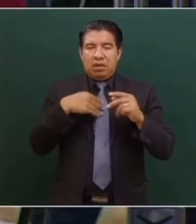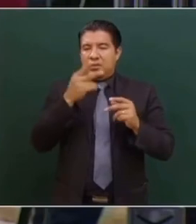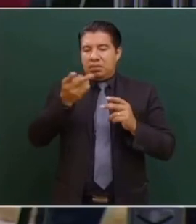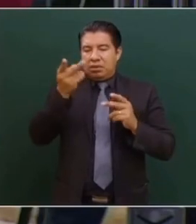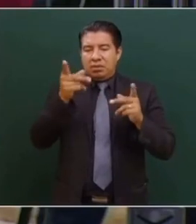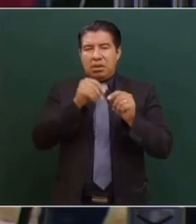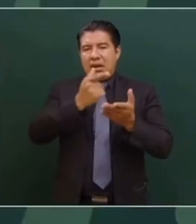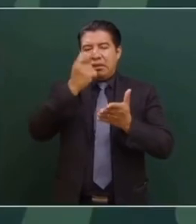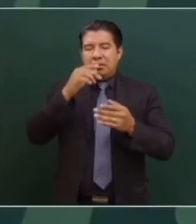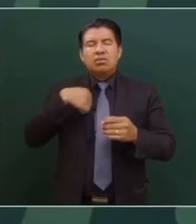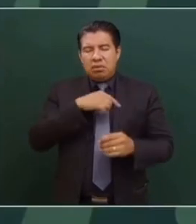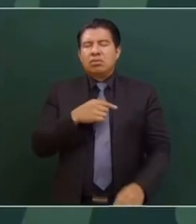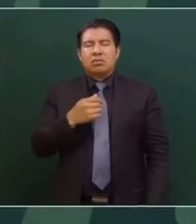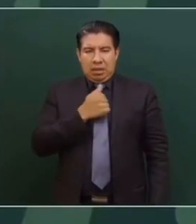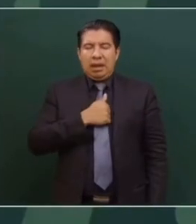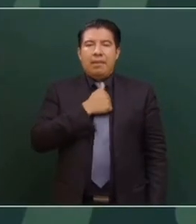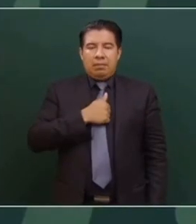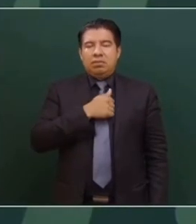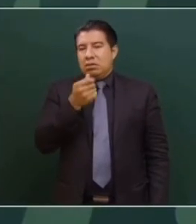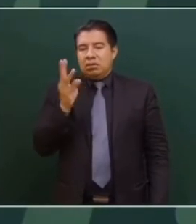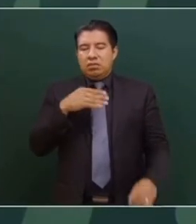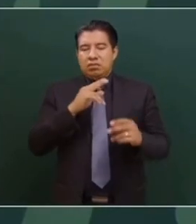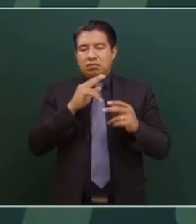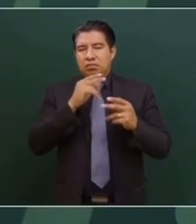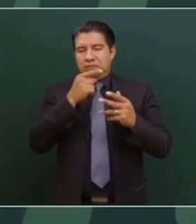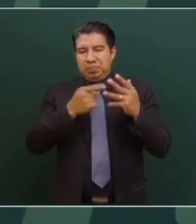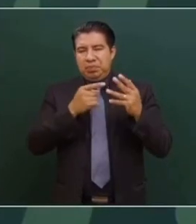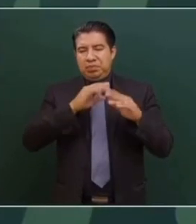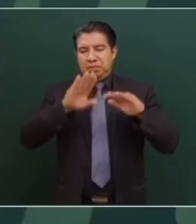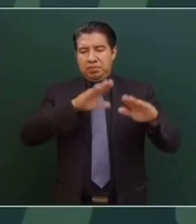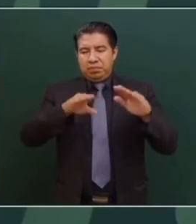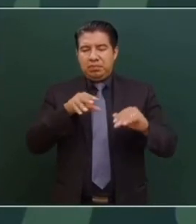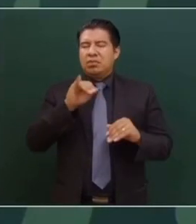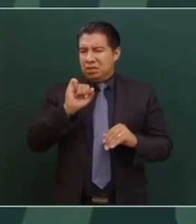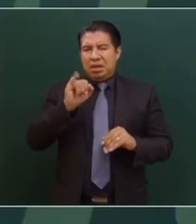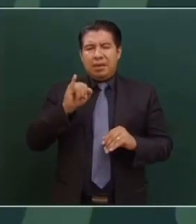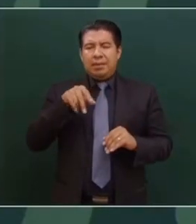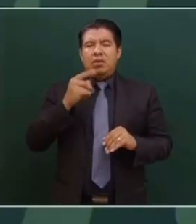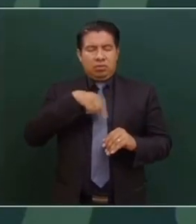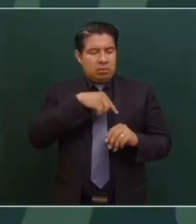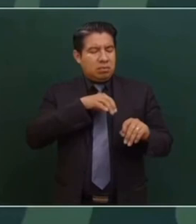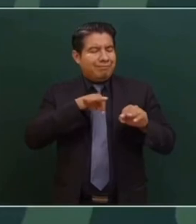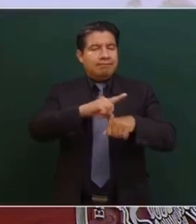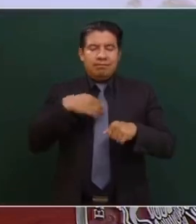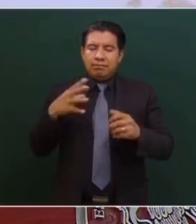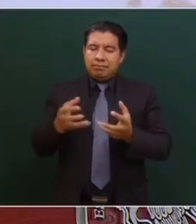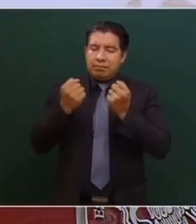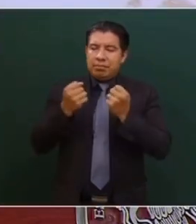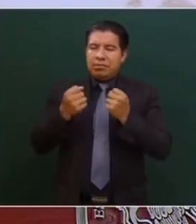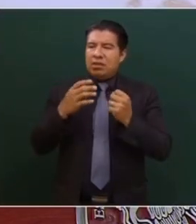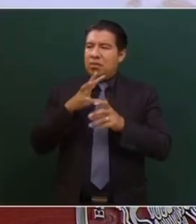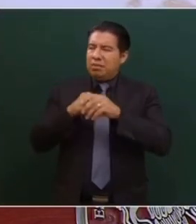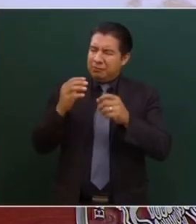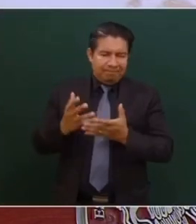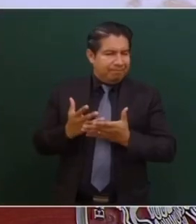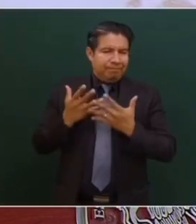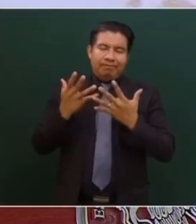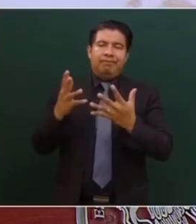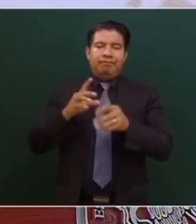Lamentamos todos los fallecimientos y luchamos para que esto no suceda y trabajamos todos los días para salvar vidas. Es una entrega total